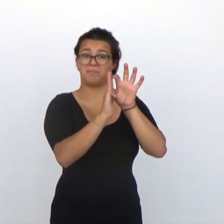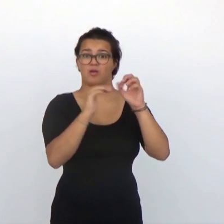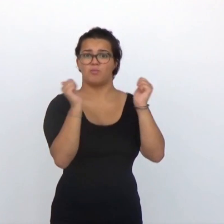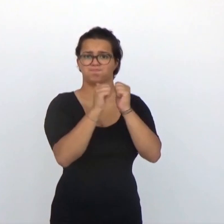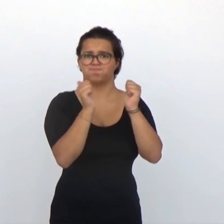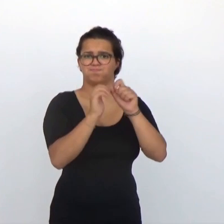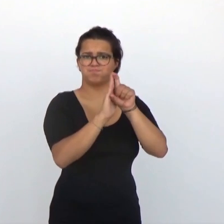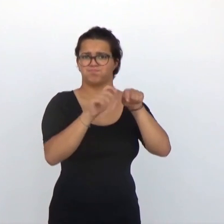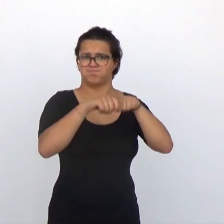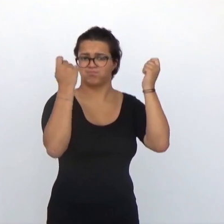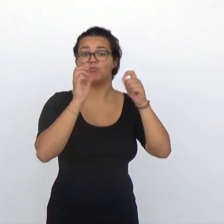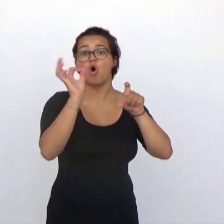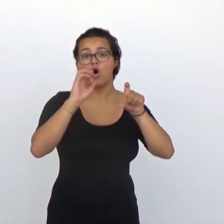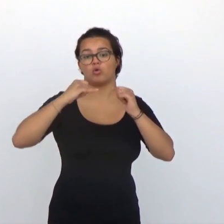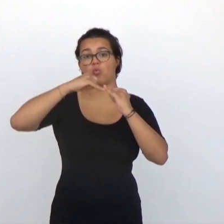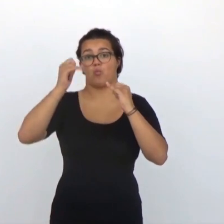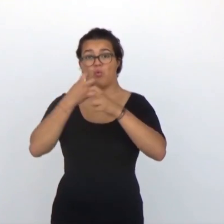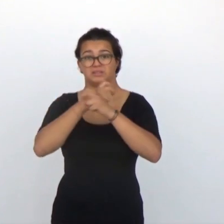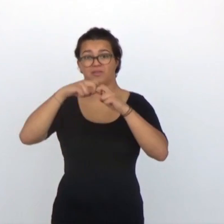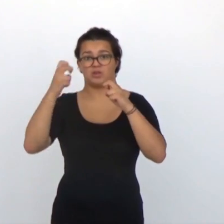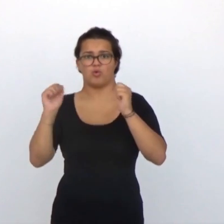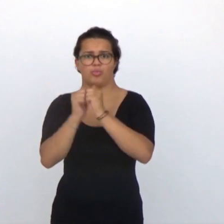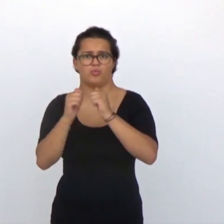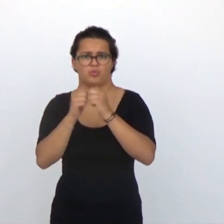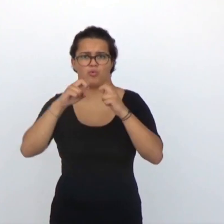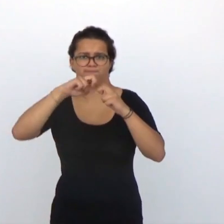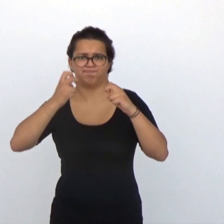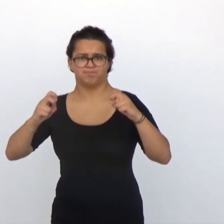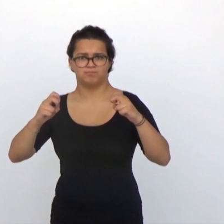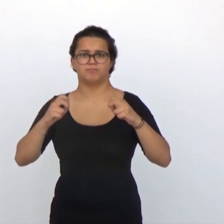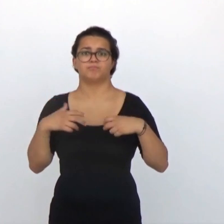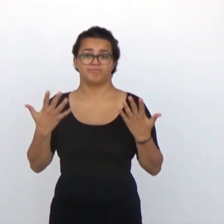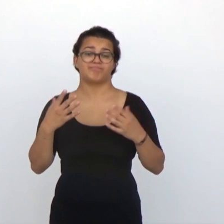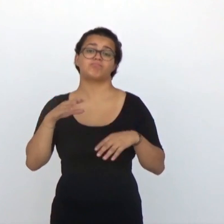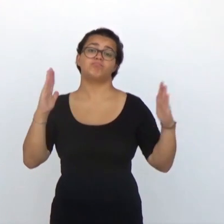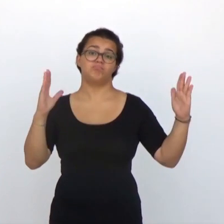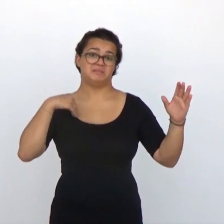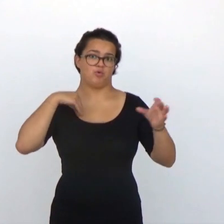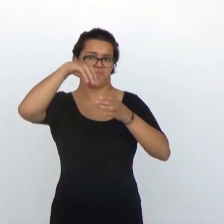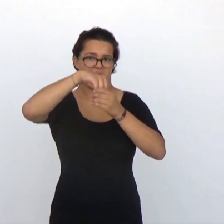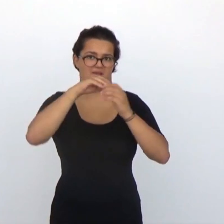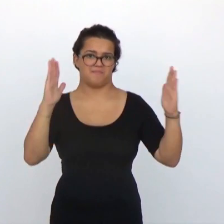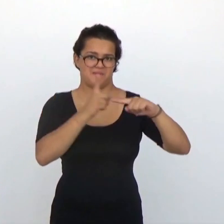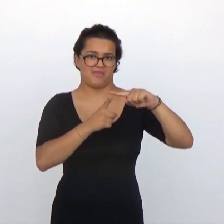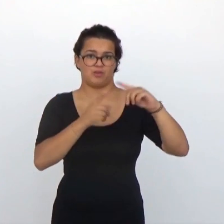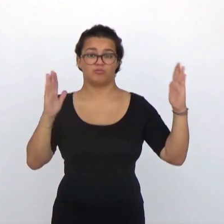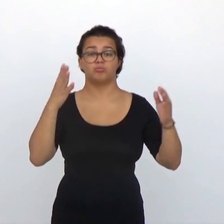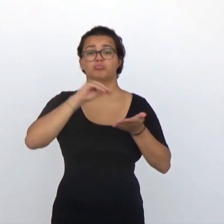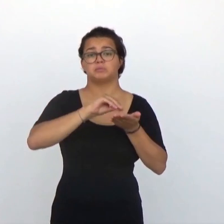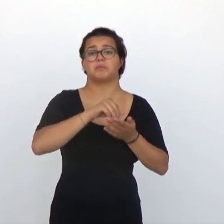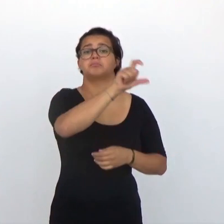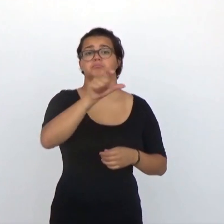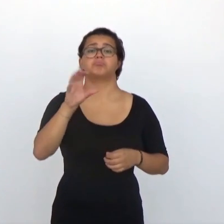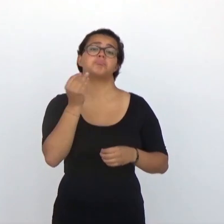casos, la mala conducción se debe a una rotura de la membrana timpánica o a un aumento en la rigidez de la cadena de huesecillos del oído medio,